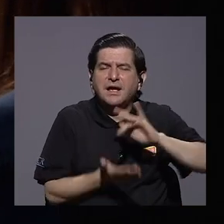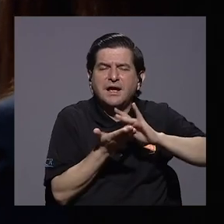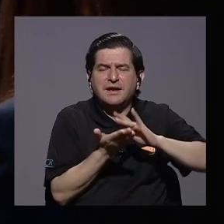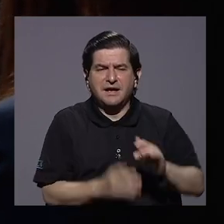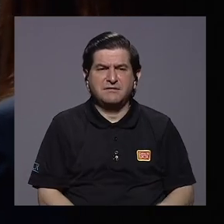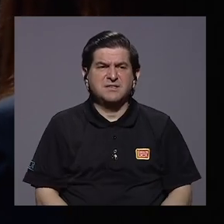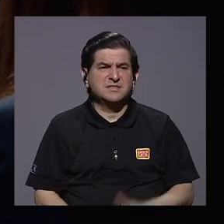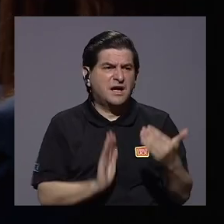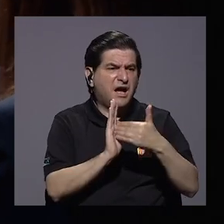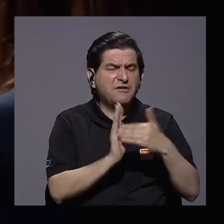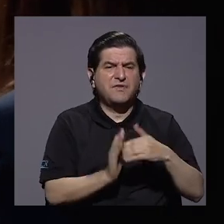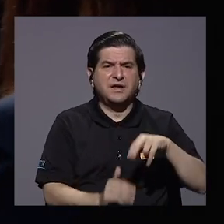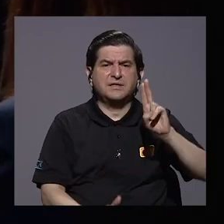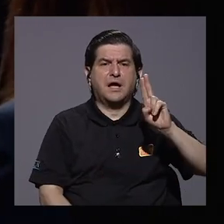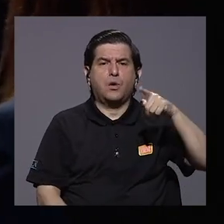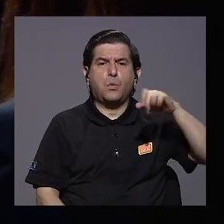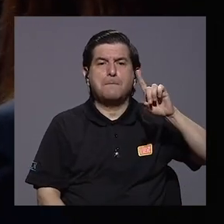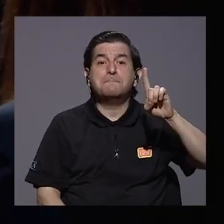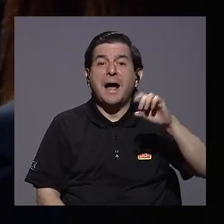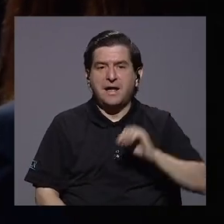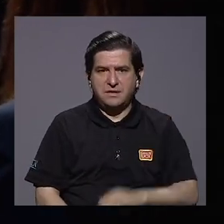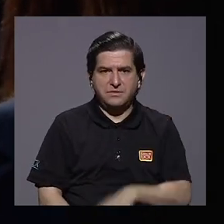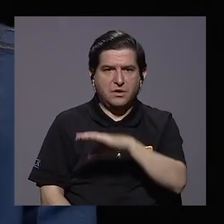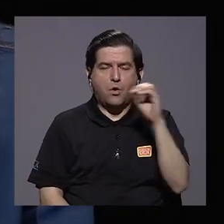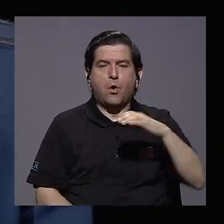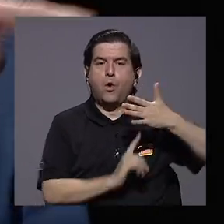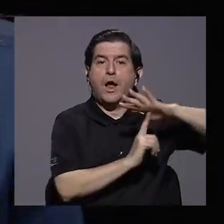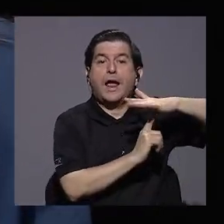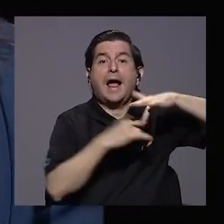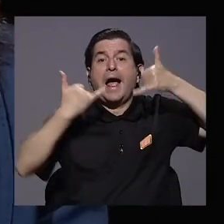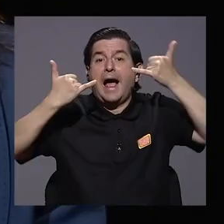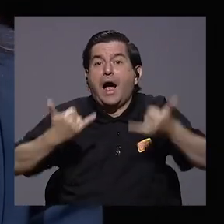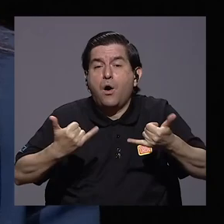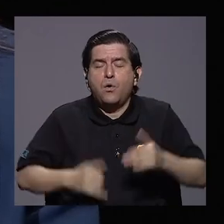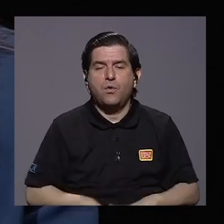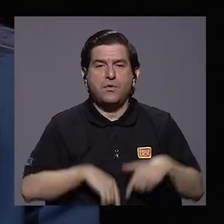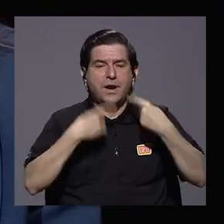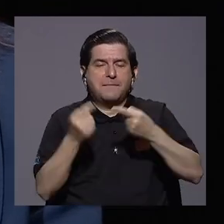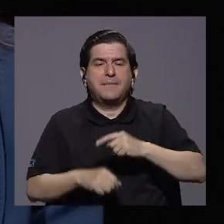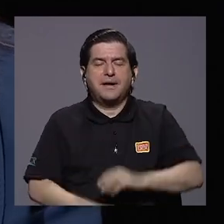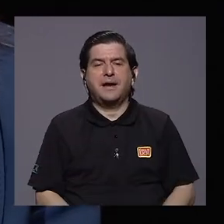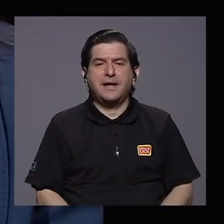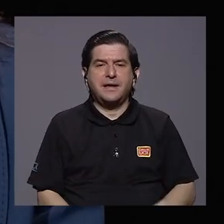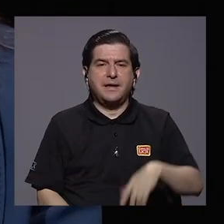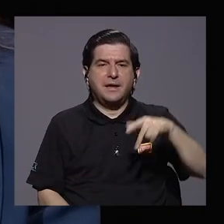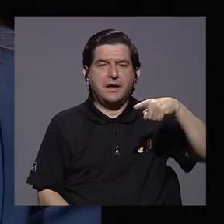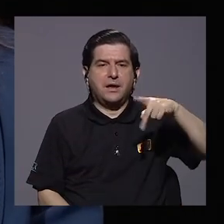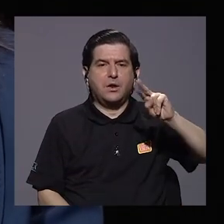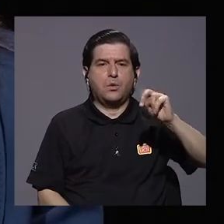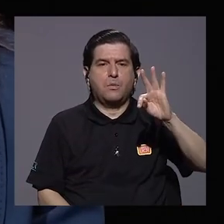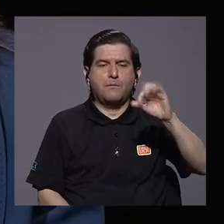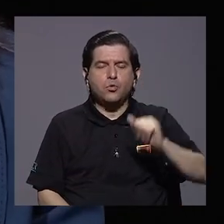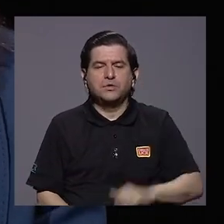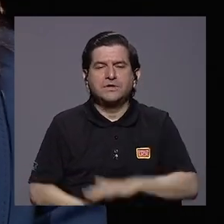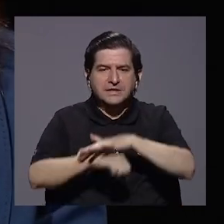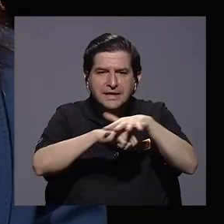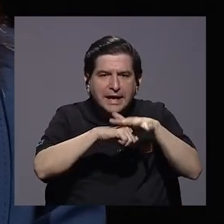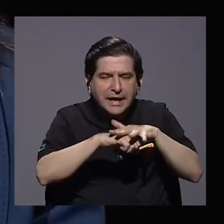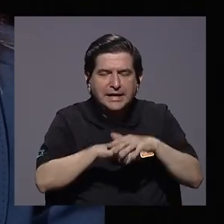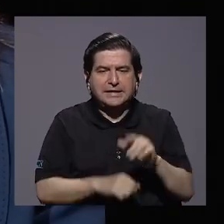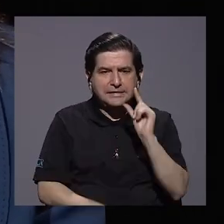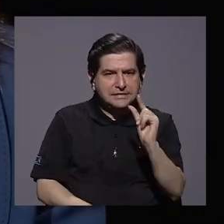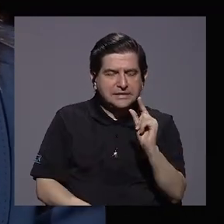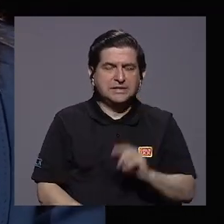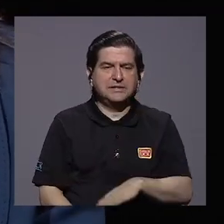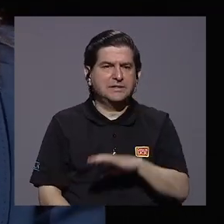para mí genera ruido la UPAT, para mí genera ruido el helicóptero ahora de Punta Elita, para mí genera ruido otras cosas, no genera